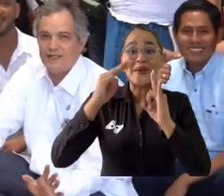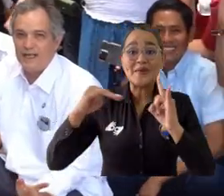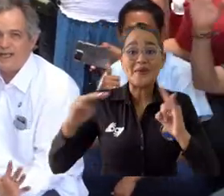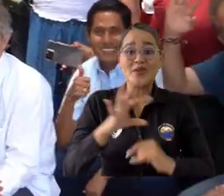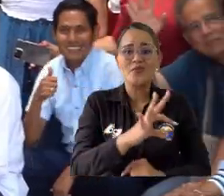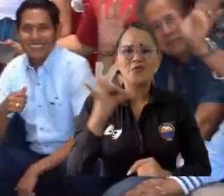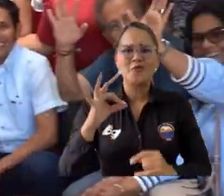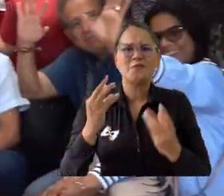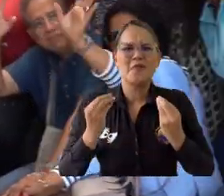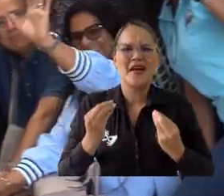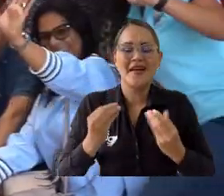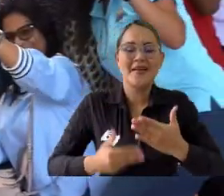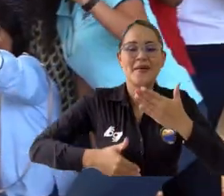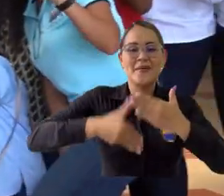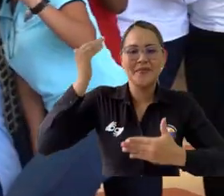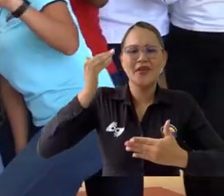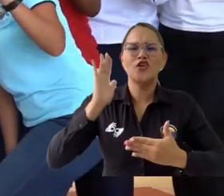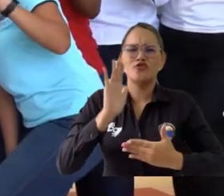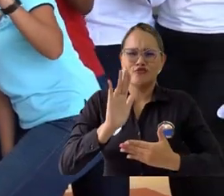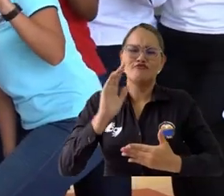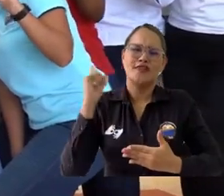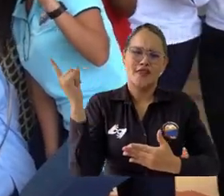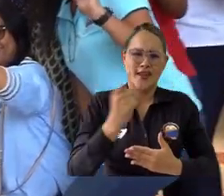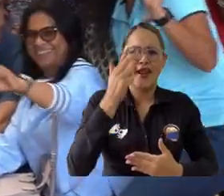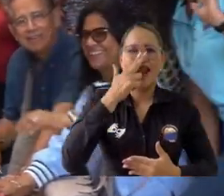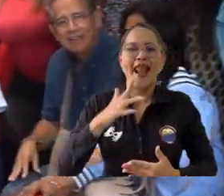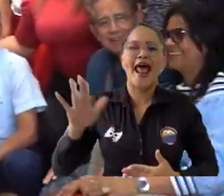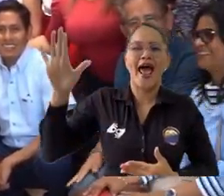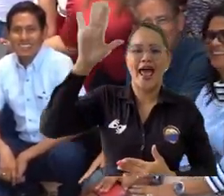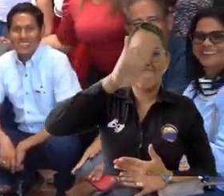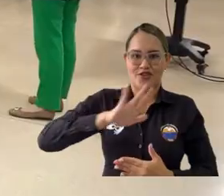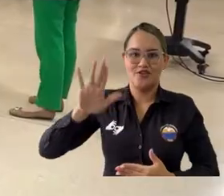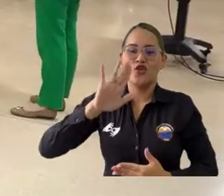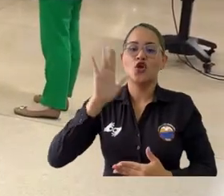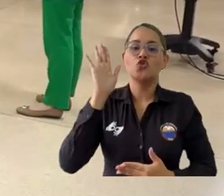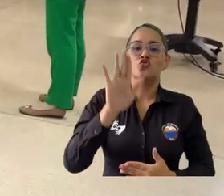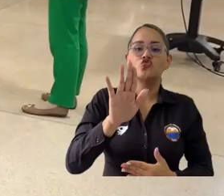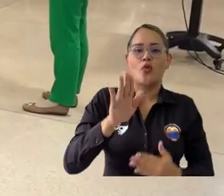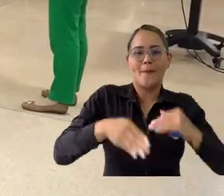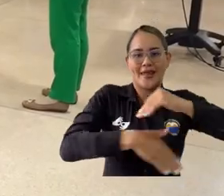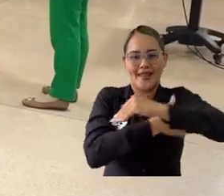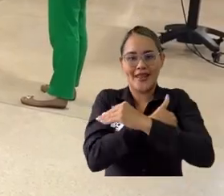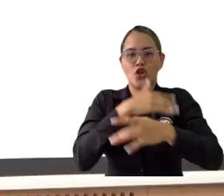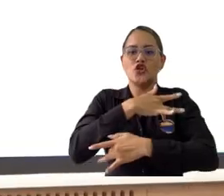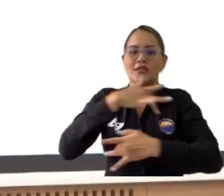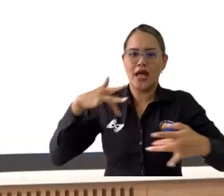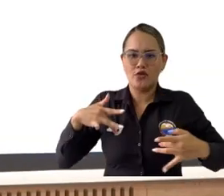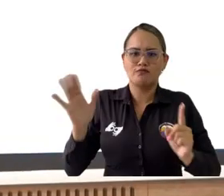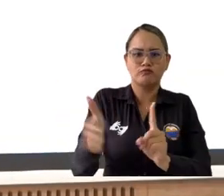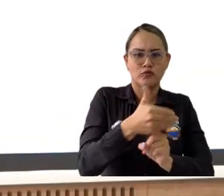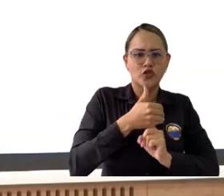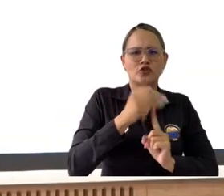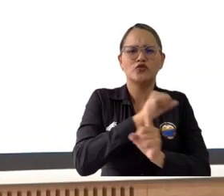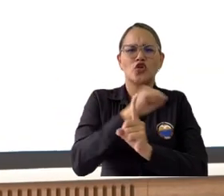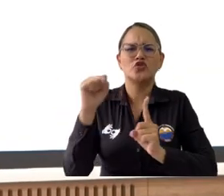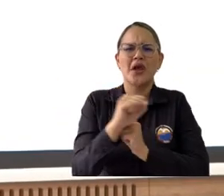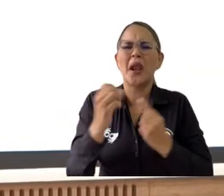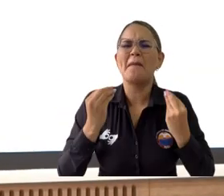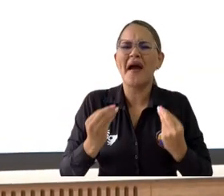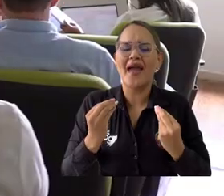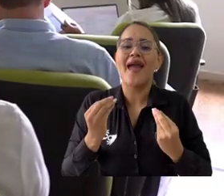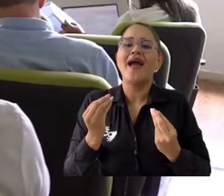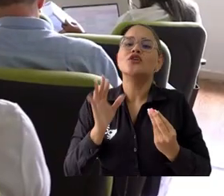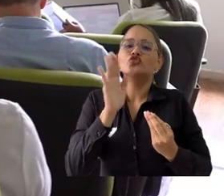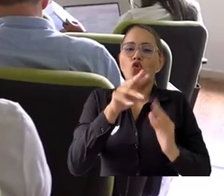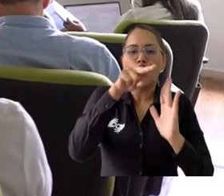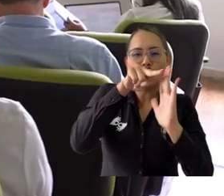La Universidad del Magdalena fue escogida como punto de partida del recorrido nacional que hará el Ministerio de Salud y Protección Social en aras de la